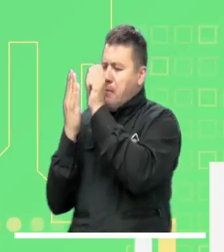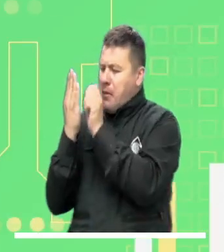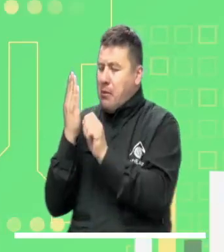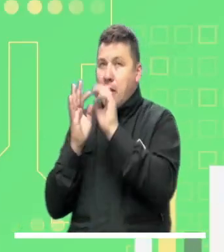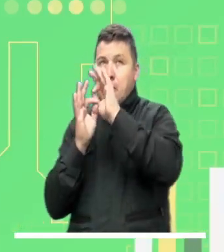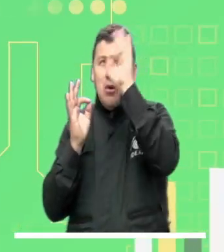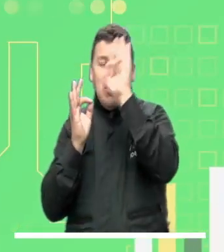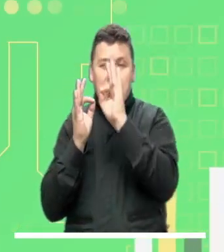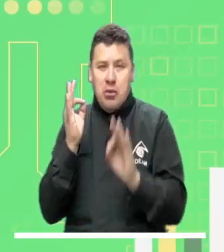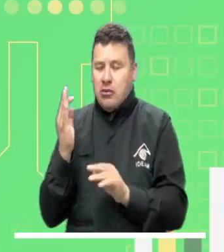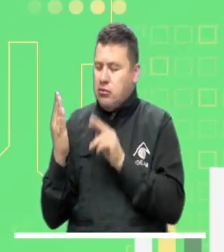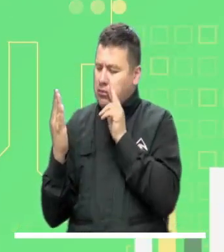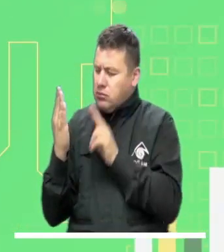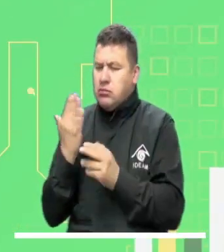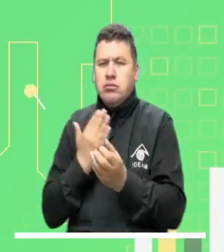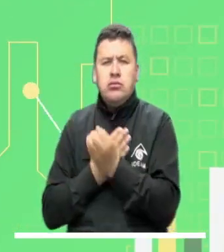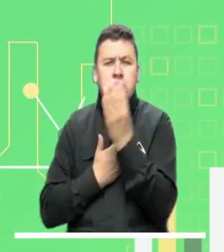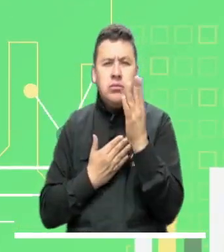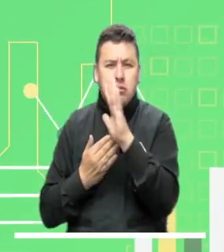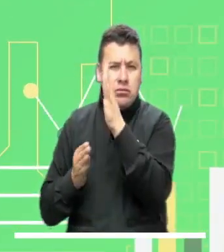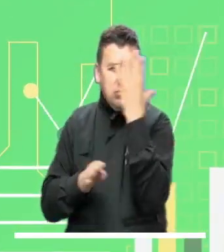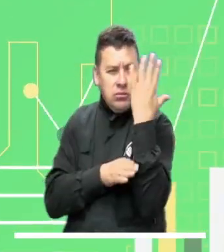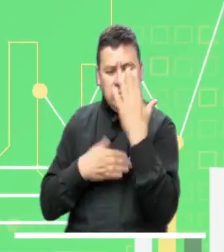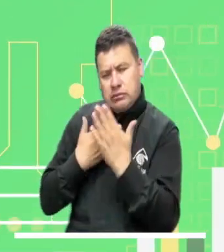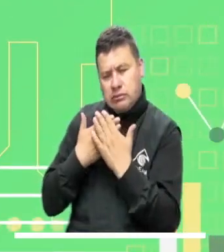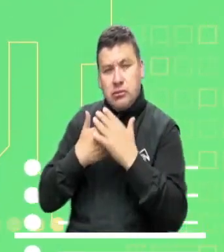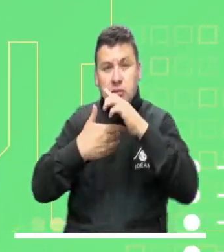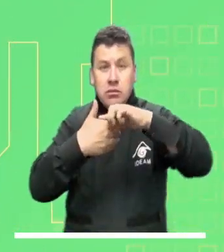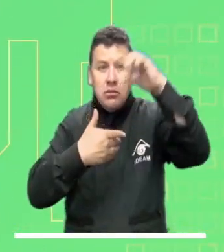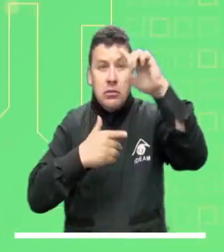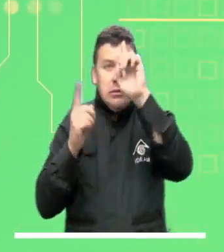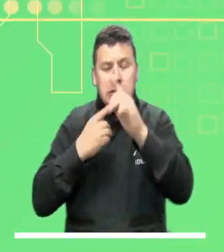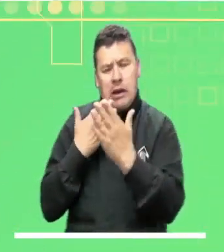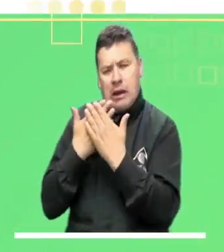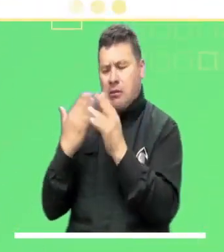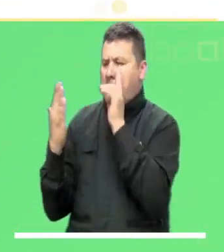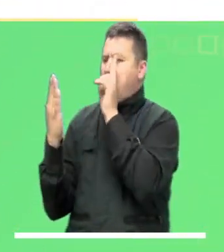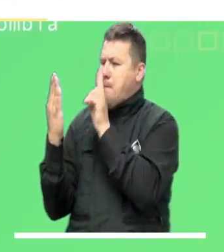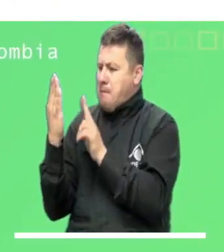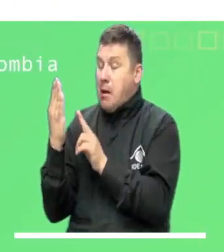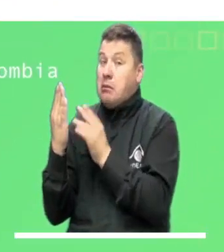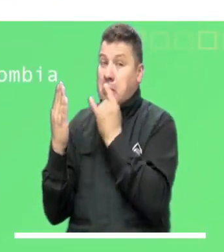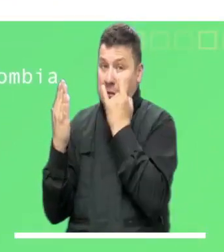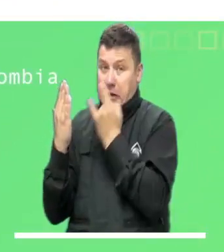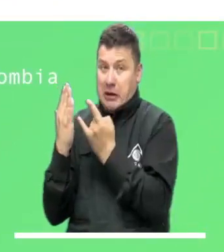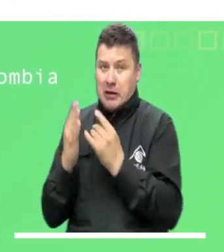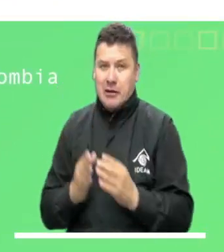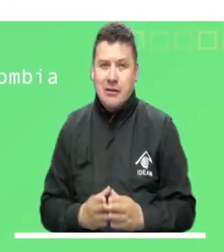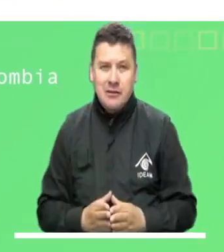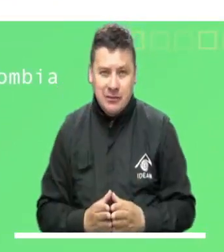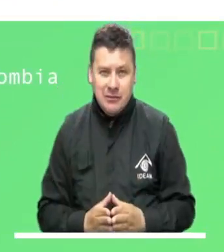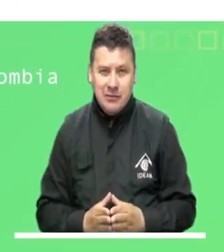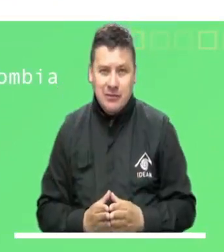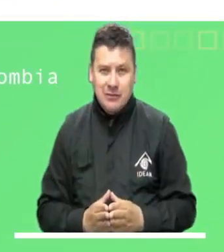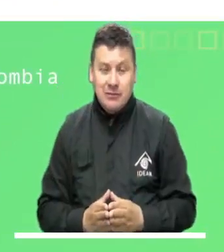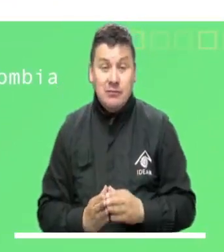Información detallada a nivel municipal, cifras de deforestación, estadísticas de rayos y otros datos de interés.